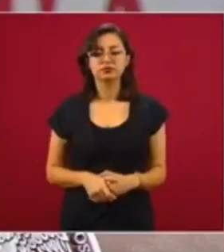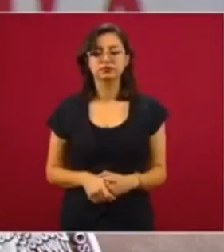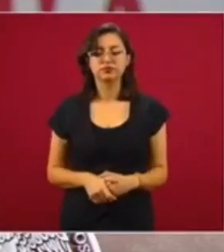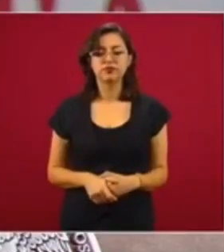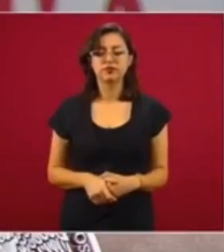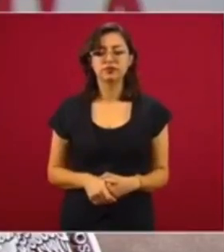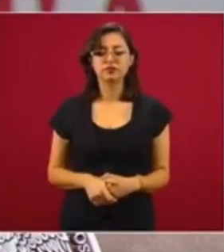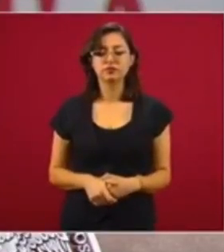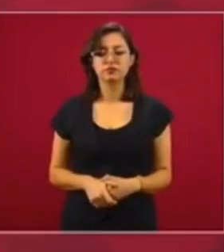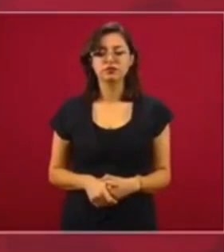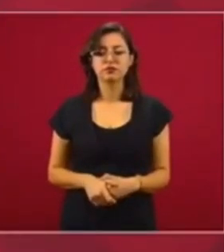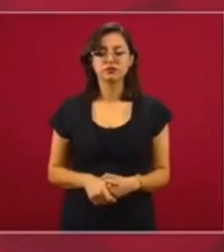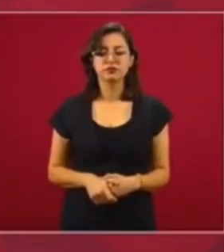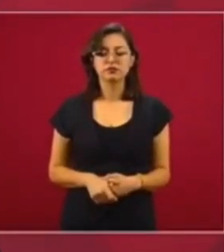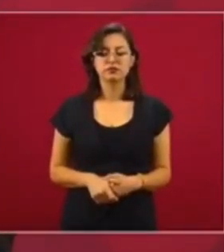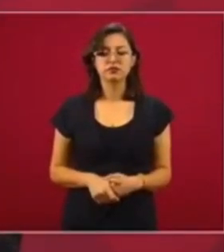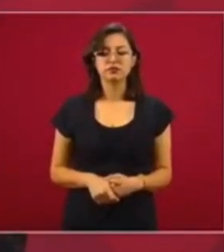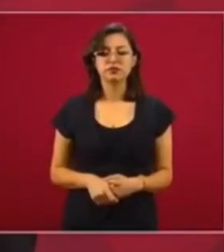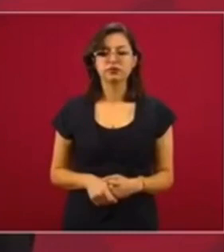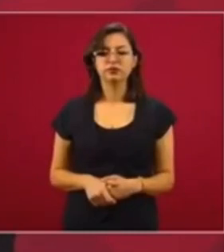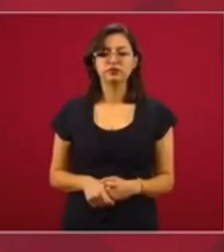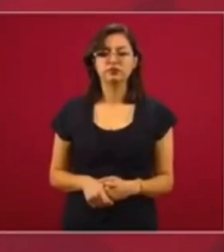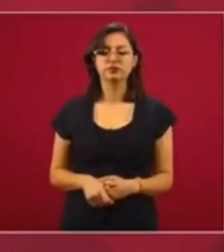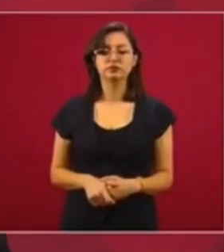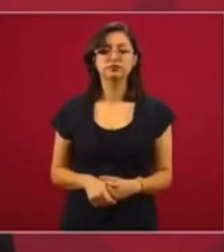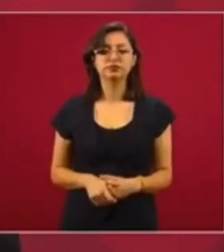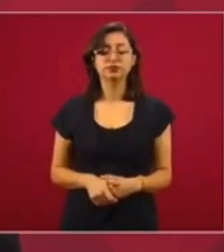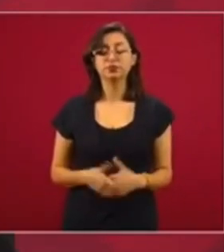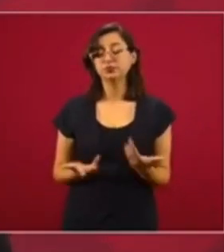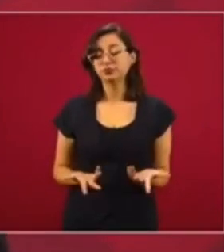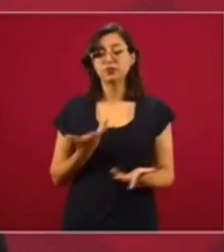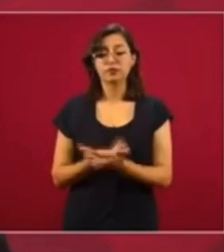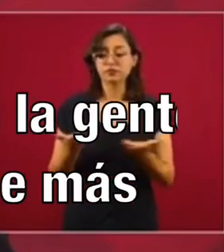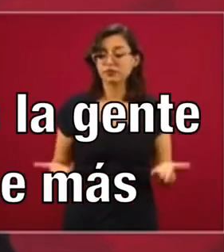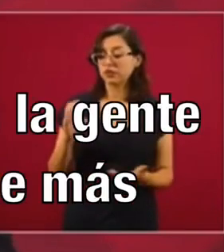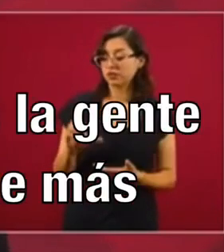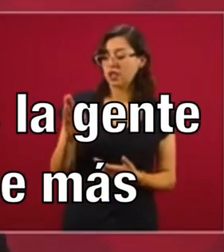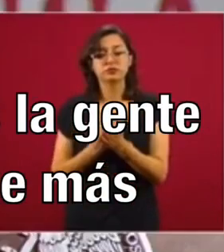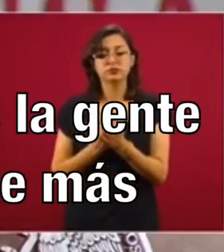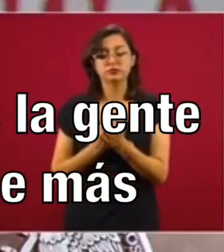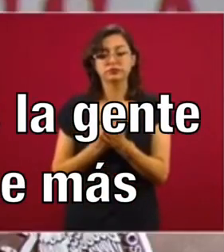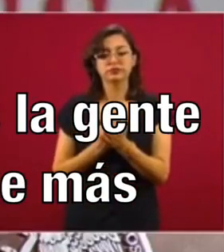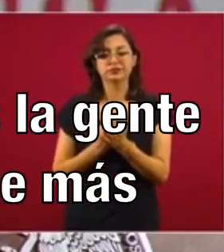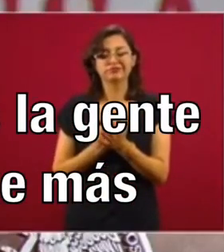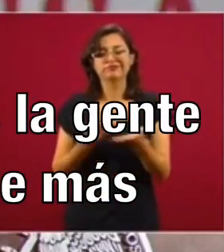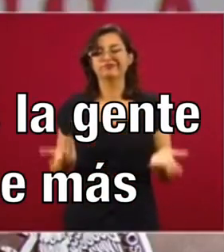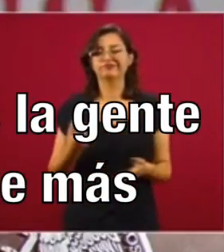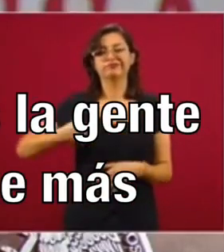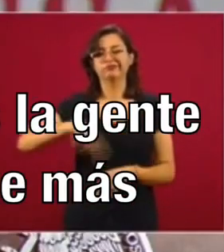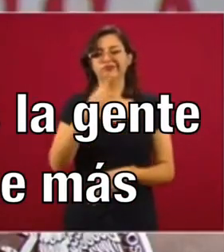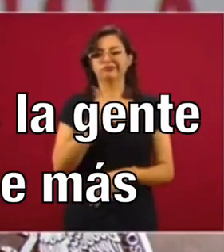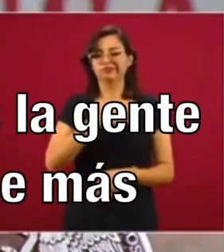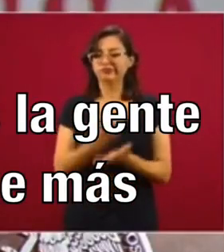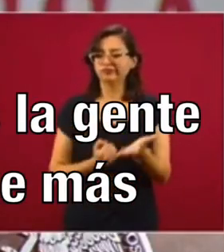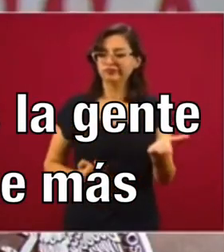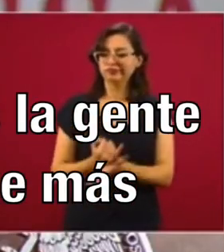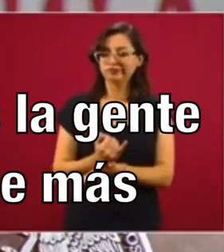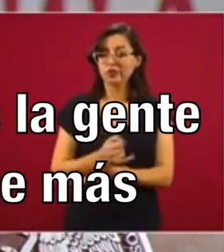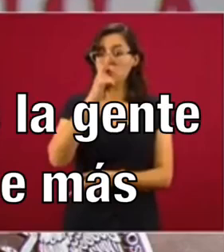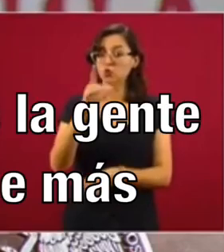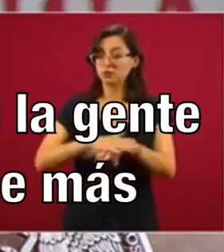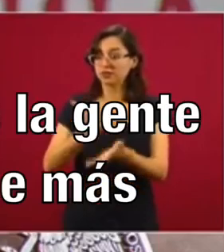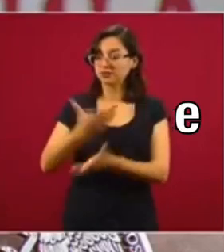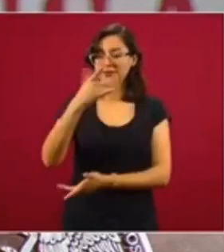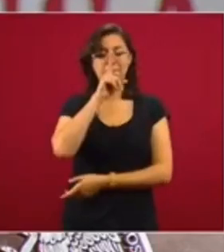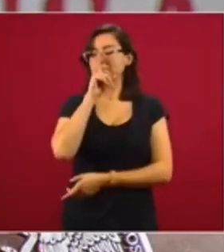Y ahora la Comisión Federal de Electricidad está vendiendo menos y tomamos la decisión también de no aumentar las